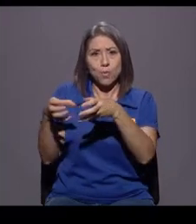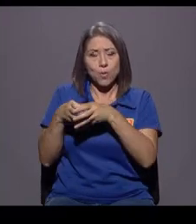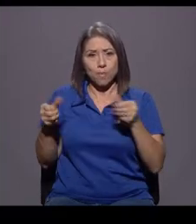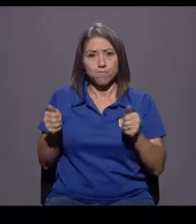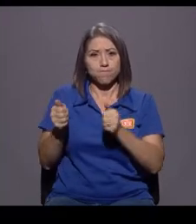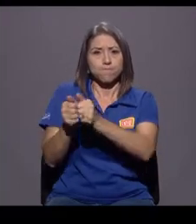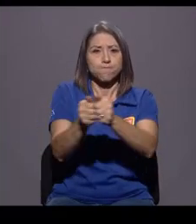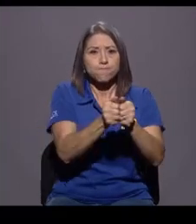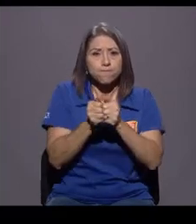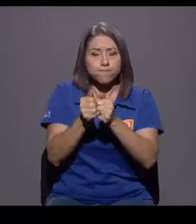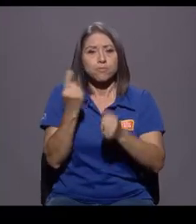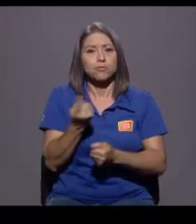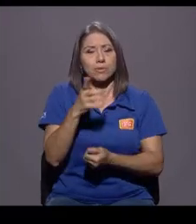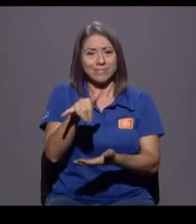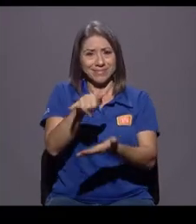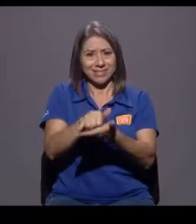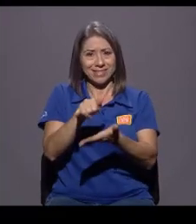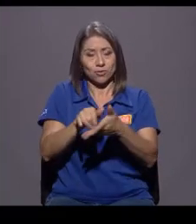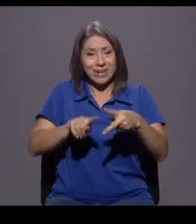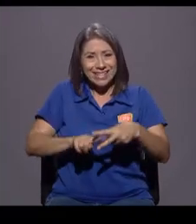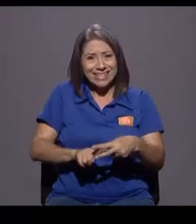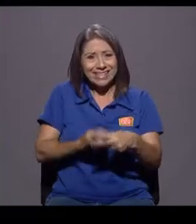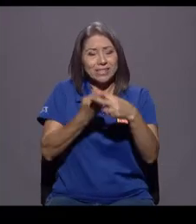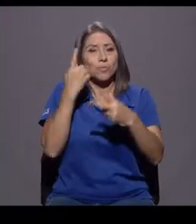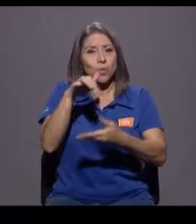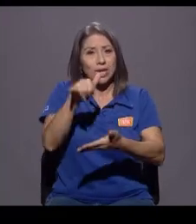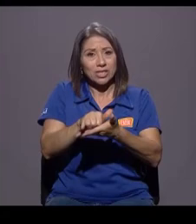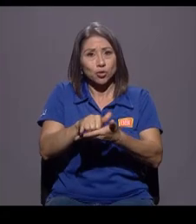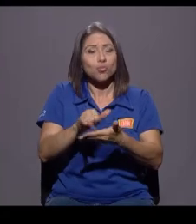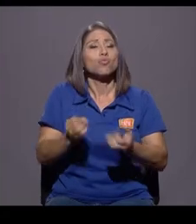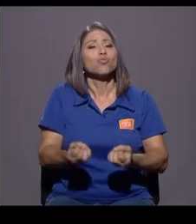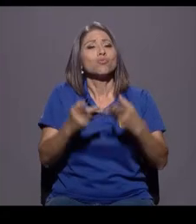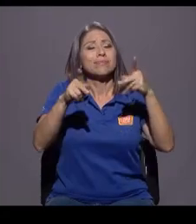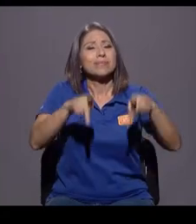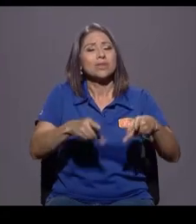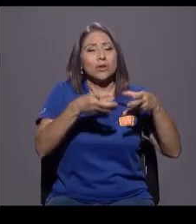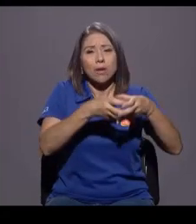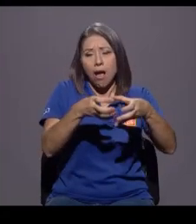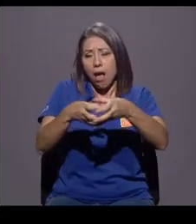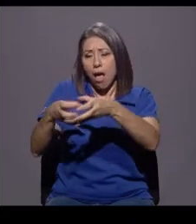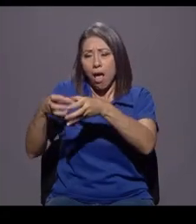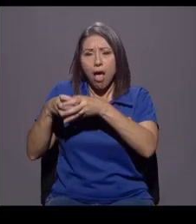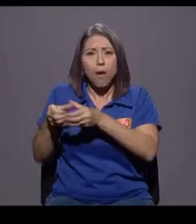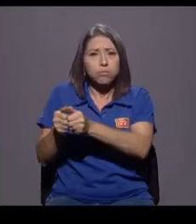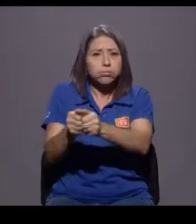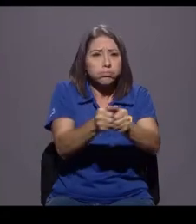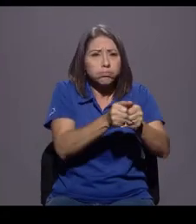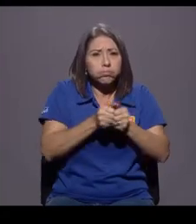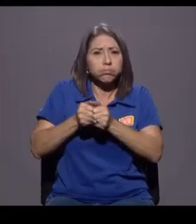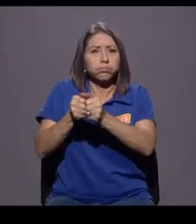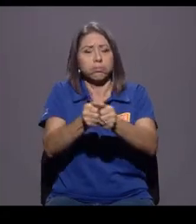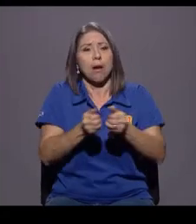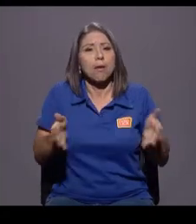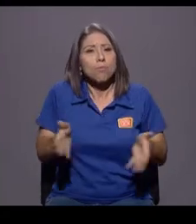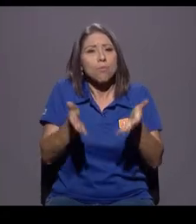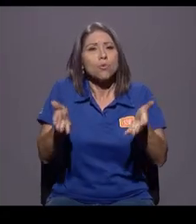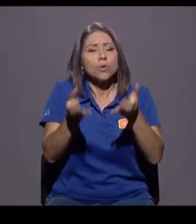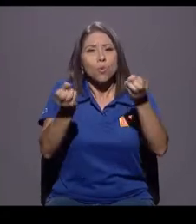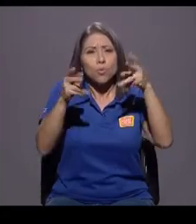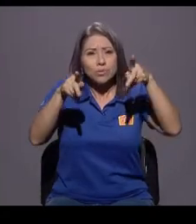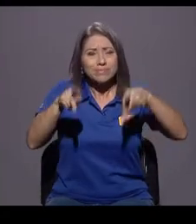realidad. Sin embargo, aglutinó a muchísimas personas, motivó a muchísimas personas a participar, a darse cuenta que